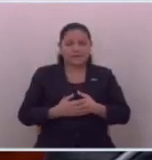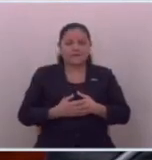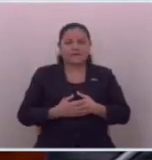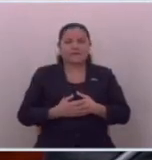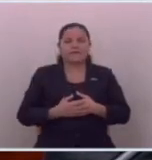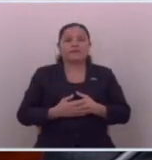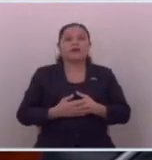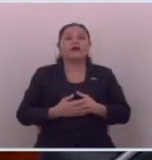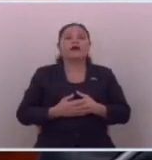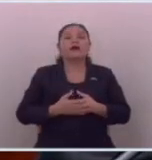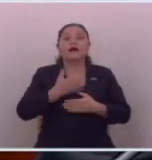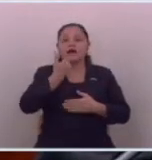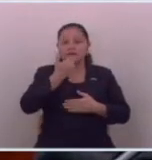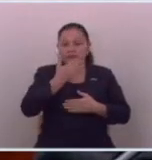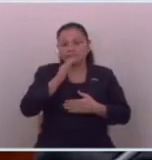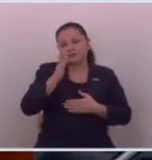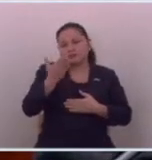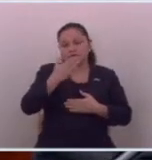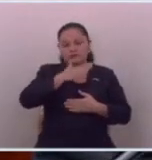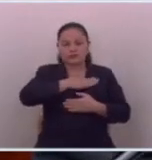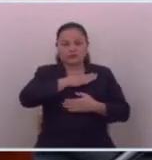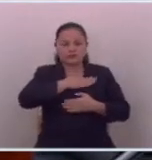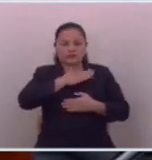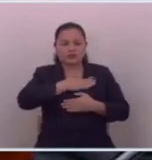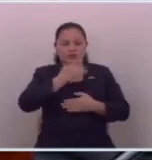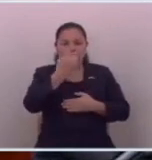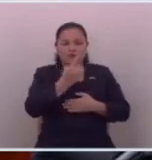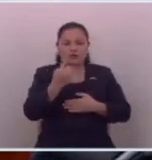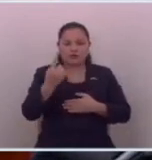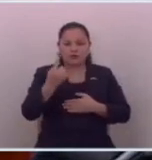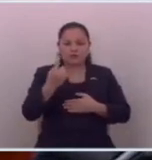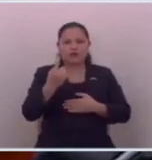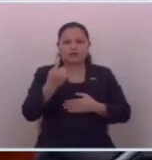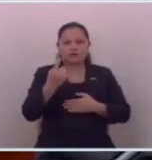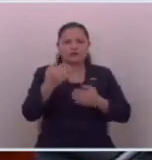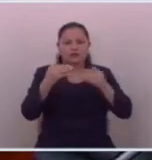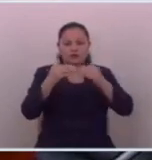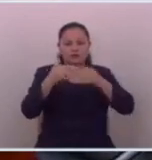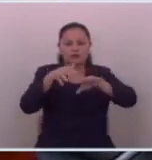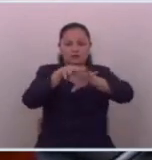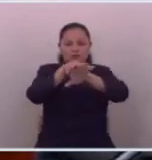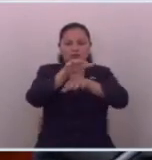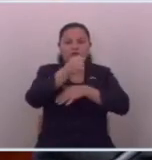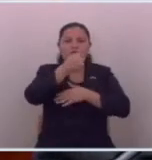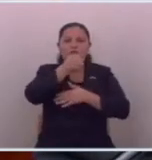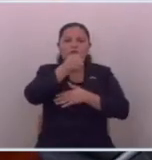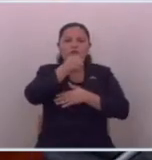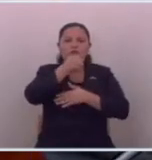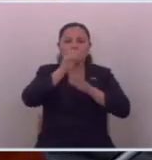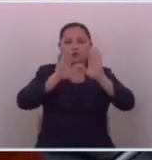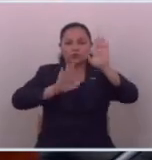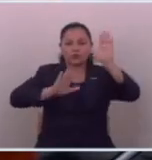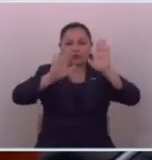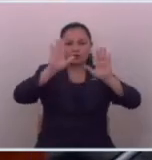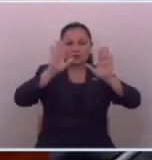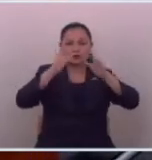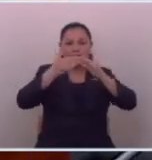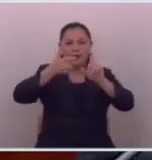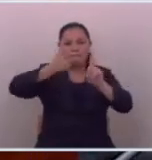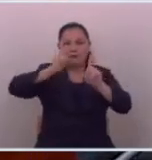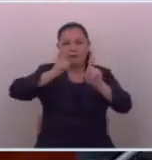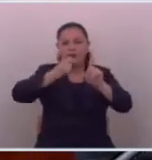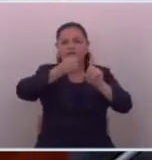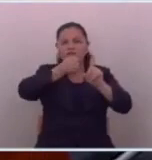lo que pasa que hemos tenido también personajes que se han involucrado en el periodismo porque son sicarios de la